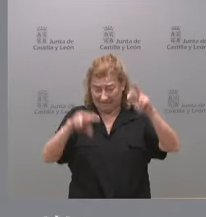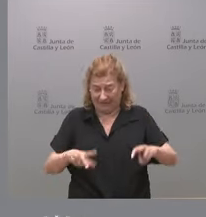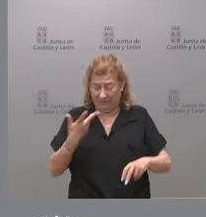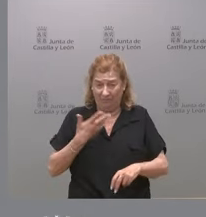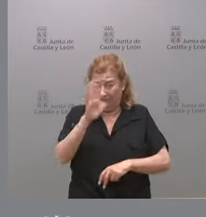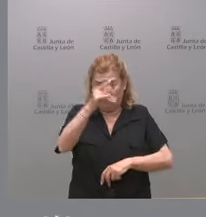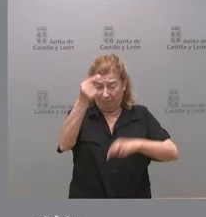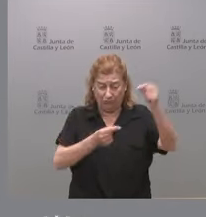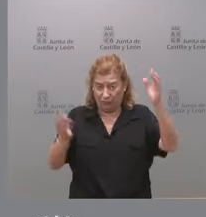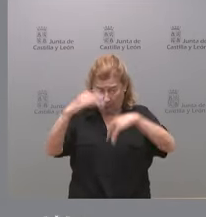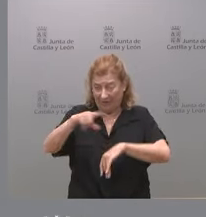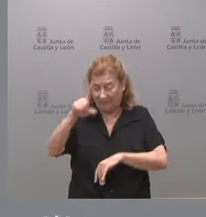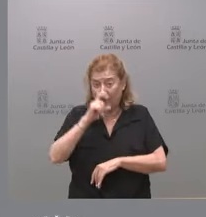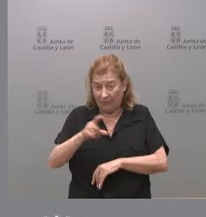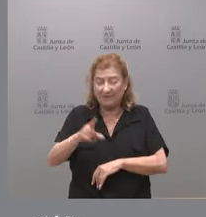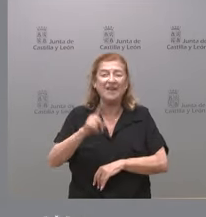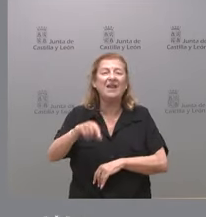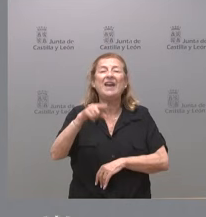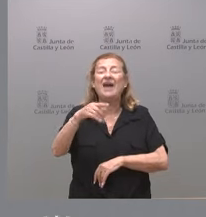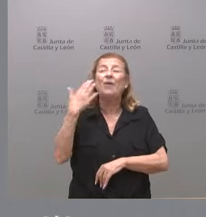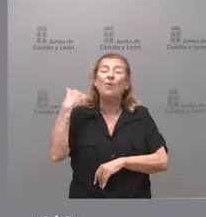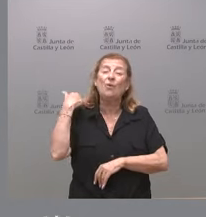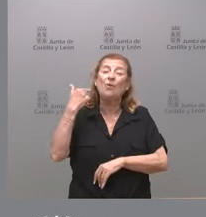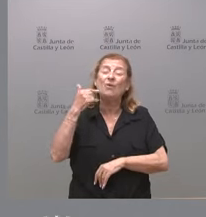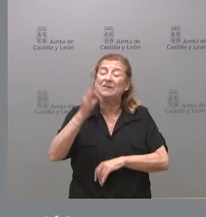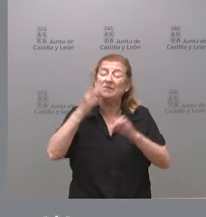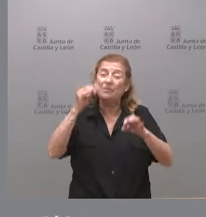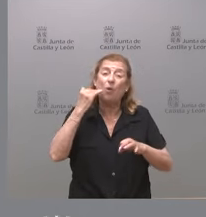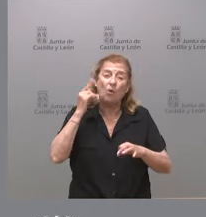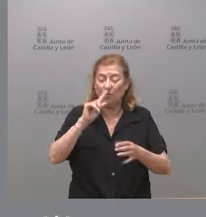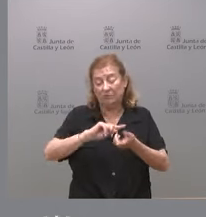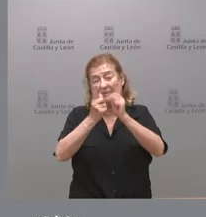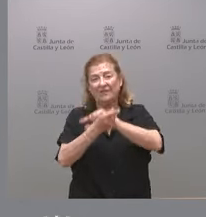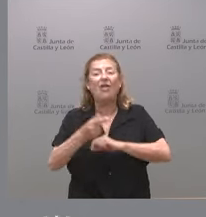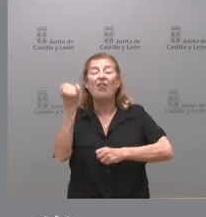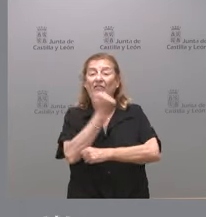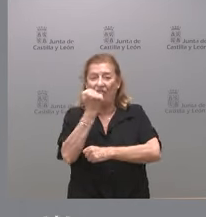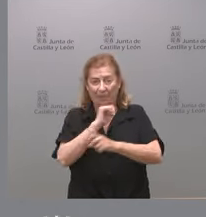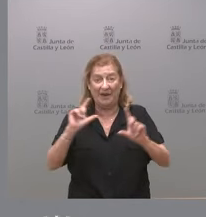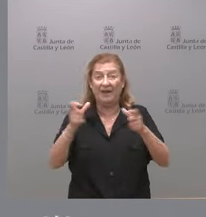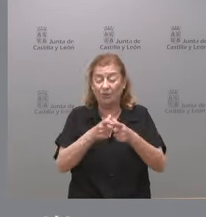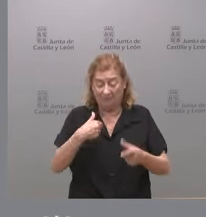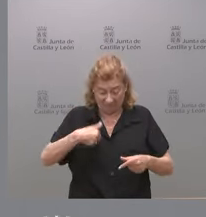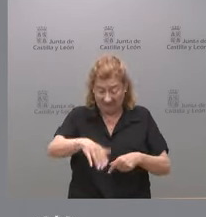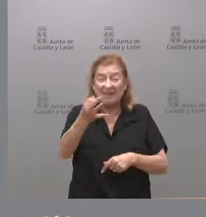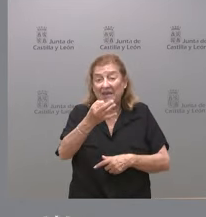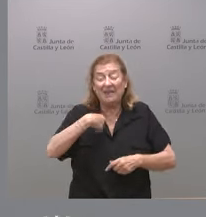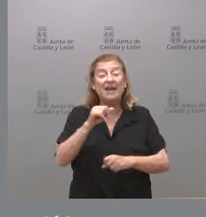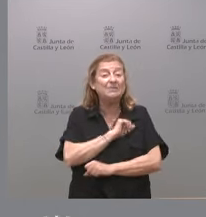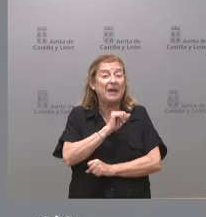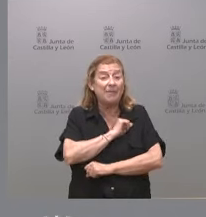recordarán y tuvo lugar esa reunión habitual de julio en diciembre ¿qué esperamos de esa reunión? hay una cosa que es